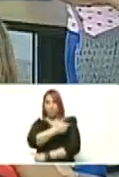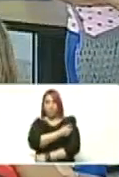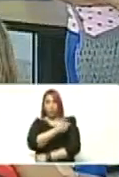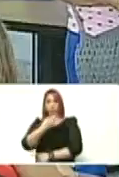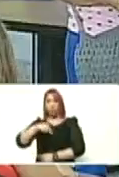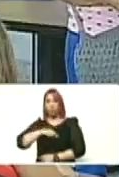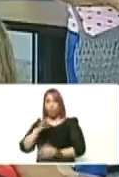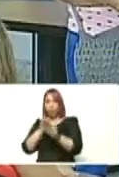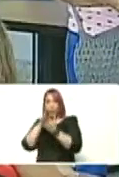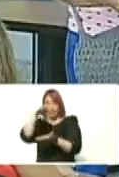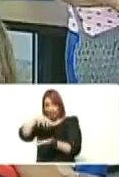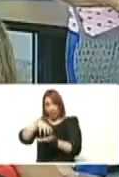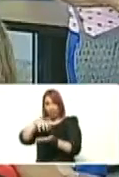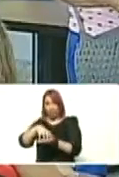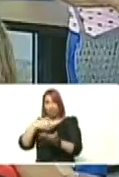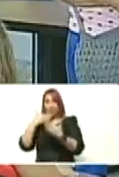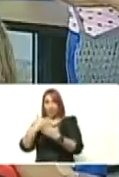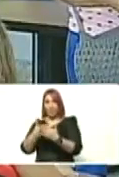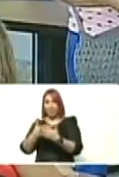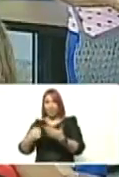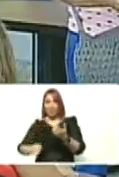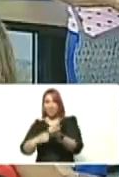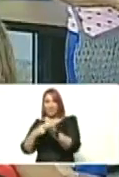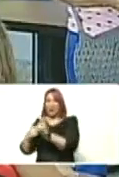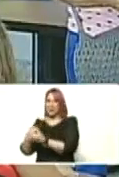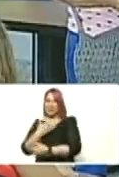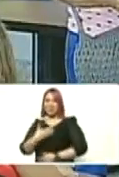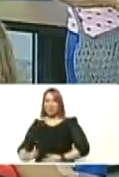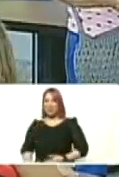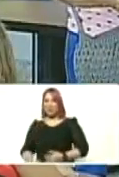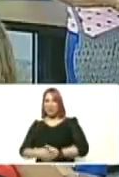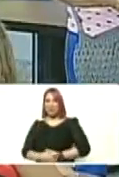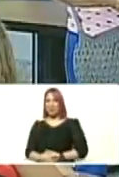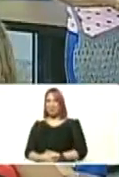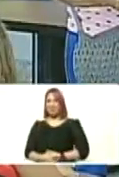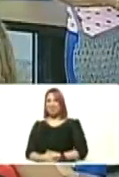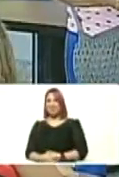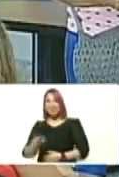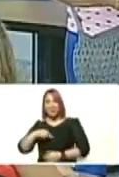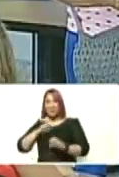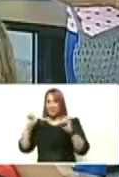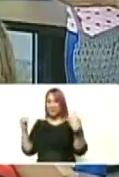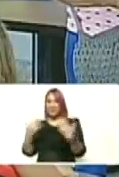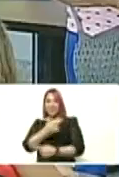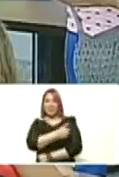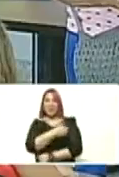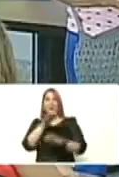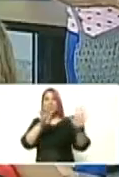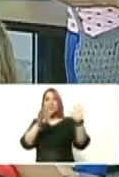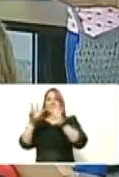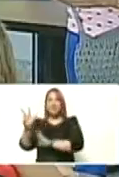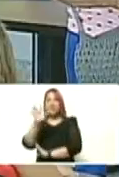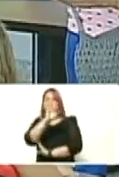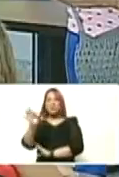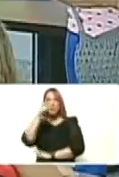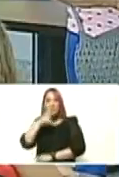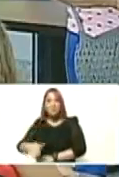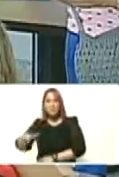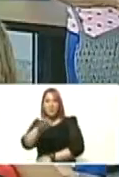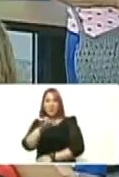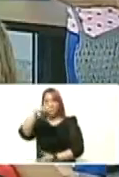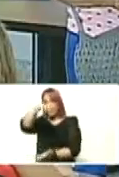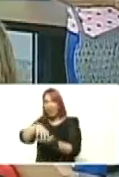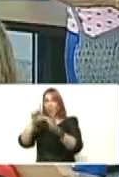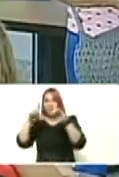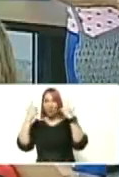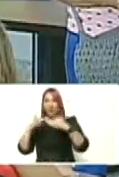estado ya que gracias a su apoyo presidente nosotros hemos logrado aquí vacunar al 93% de la población del estado